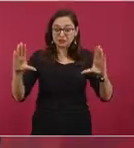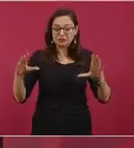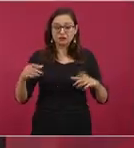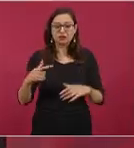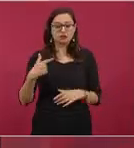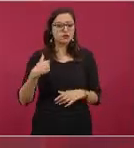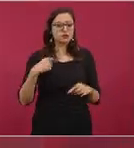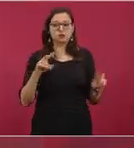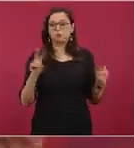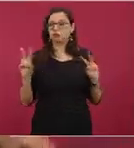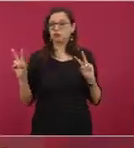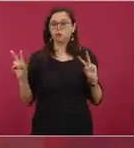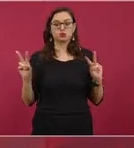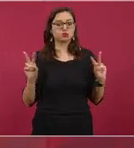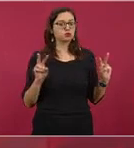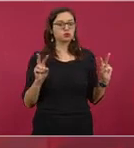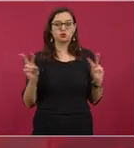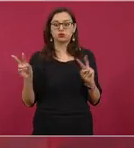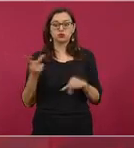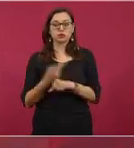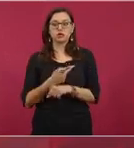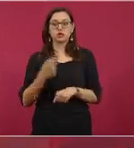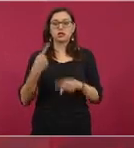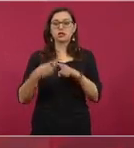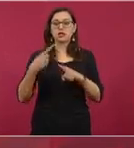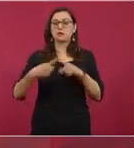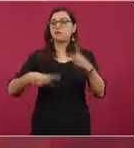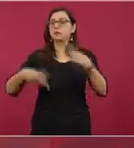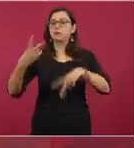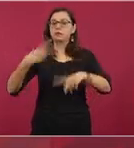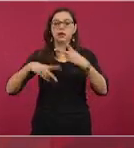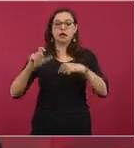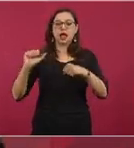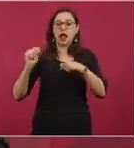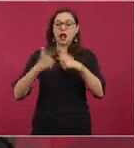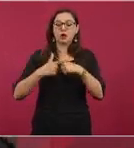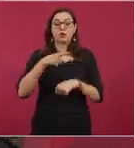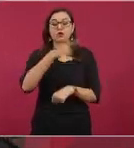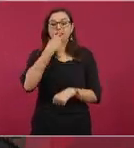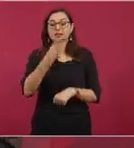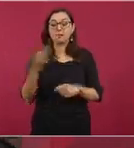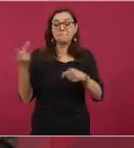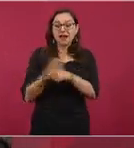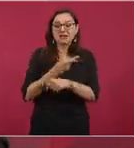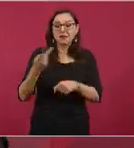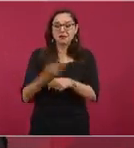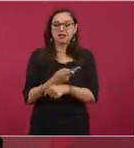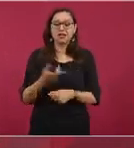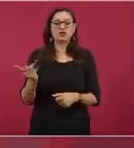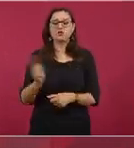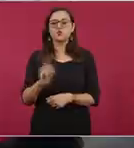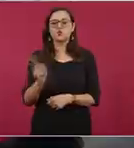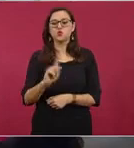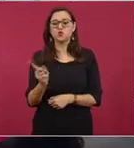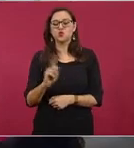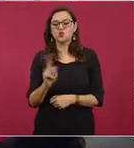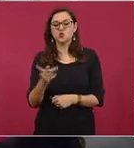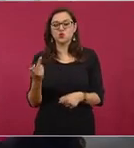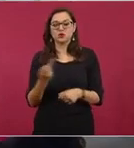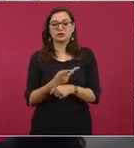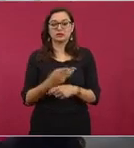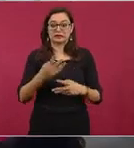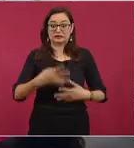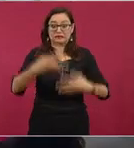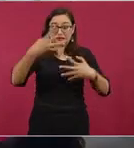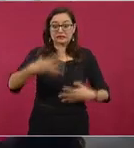yo volteo a ver y todo el mundo para ver si eran los de atrás, ¿no?, que iban a pasar, no era